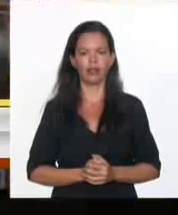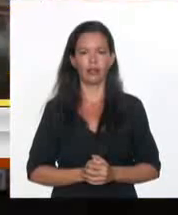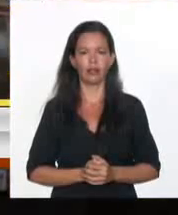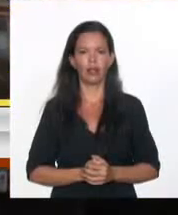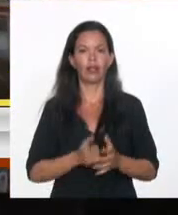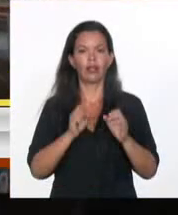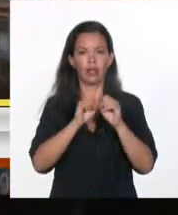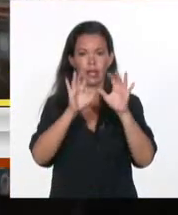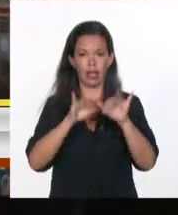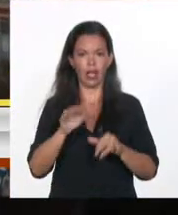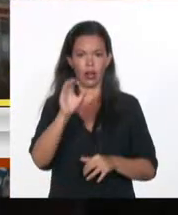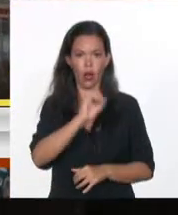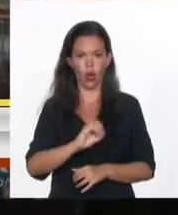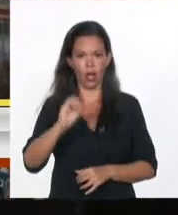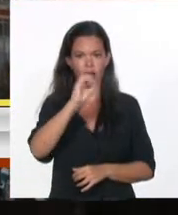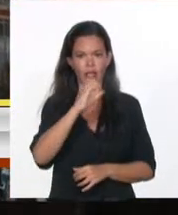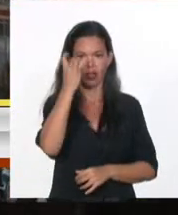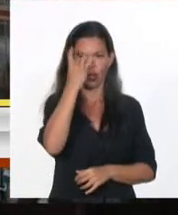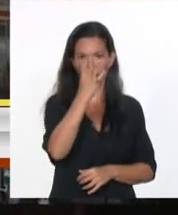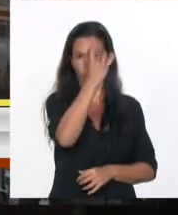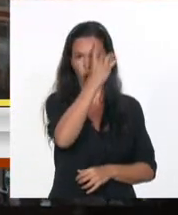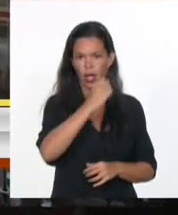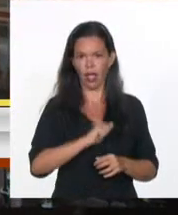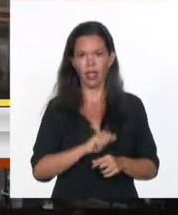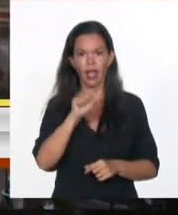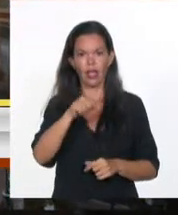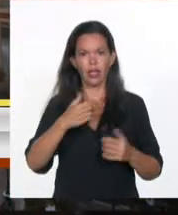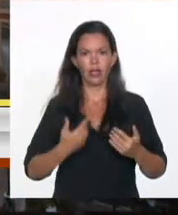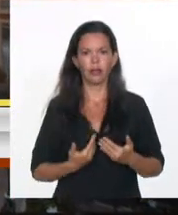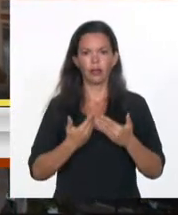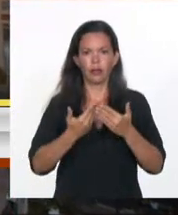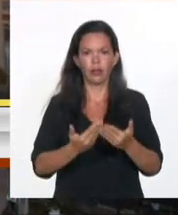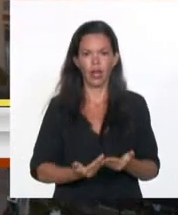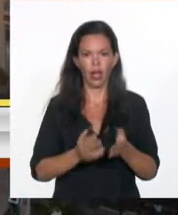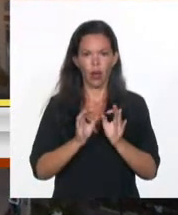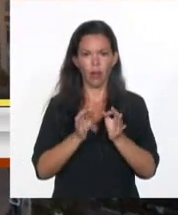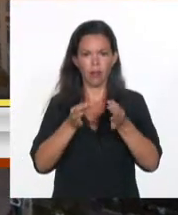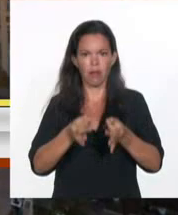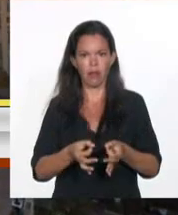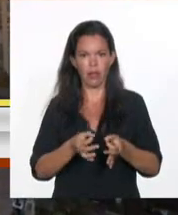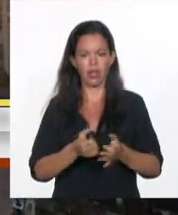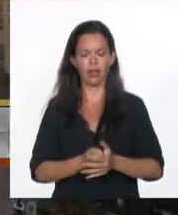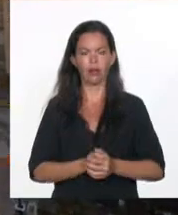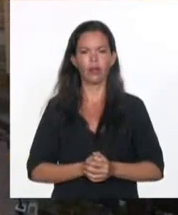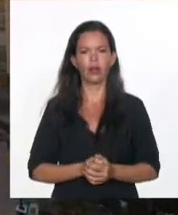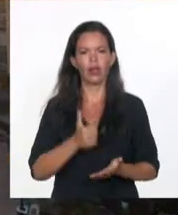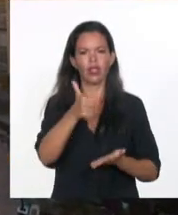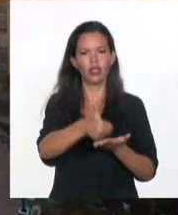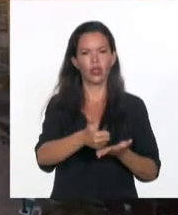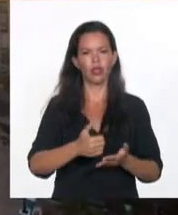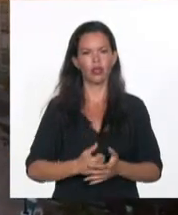de Organización, Roberto Morales Ojeda, extendieron la felicitación a los residentes en la ciudad héroe.